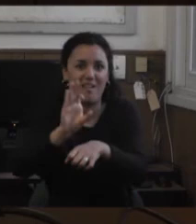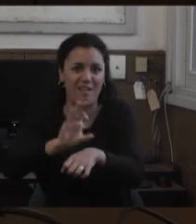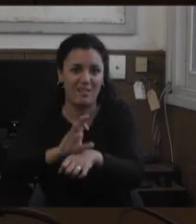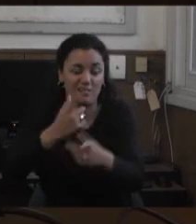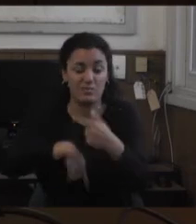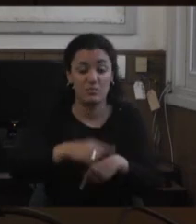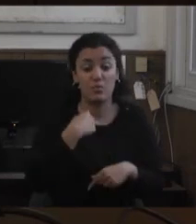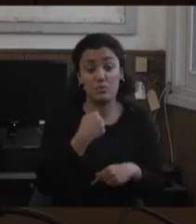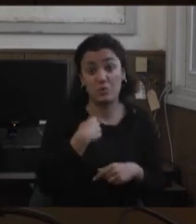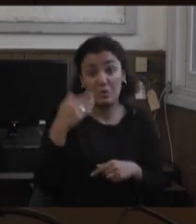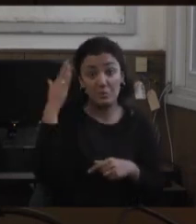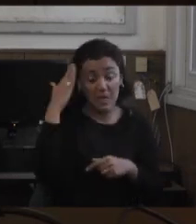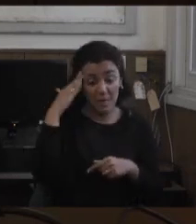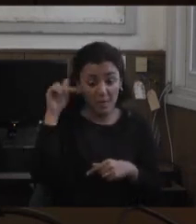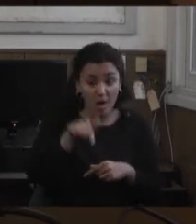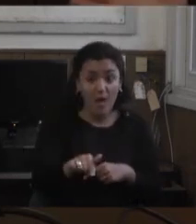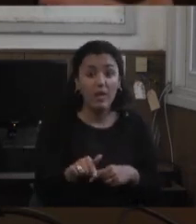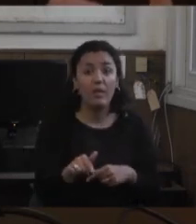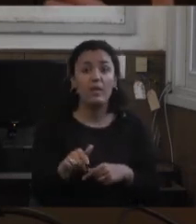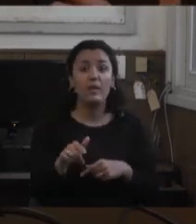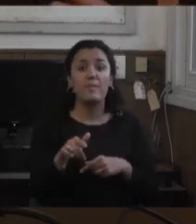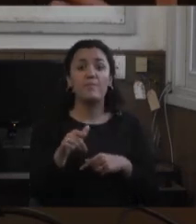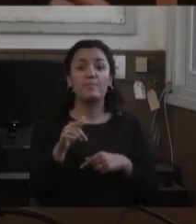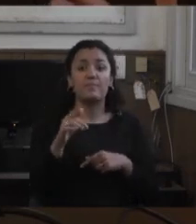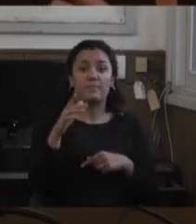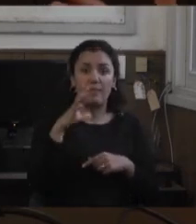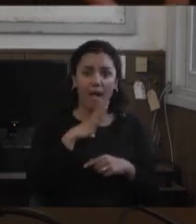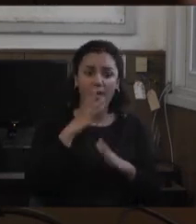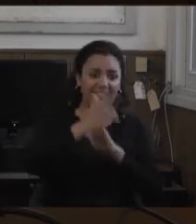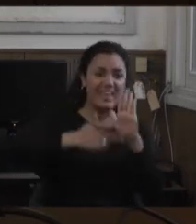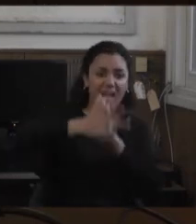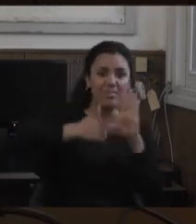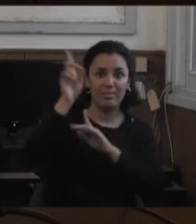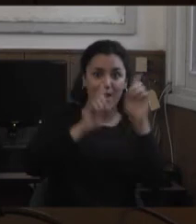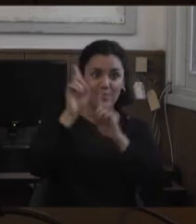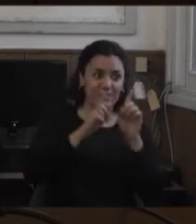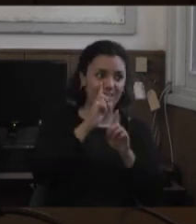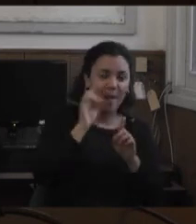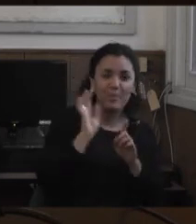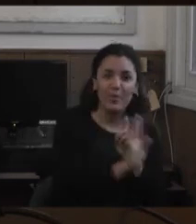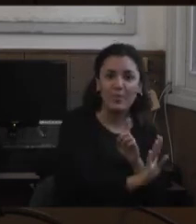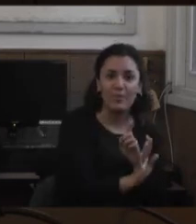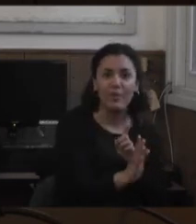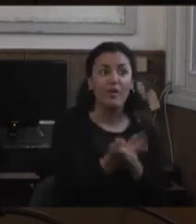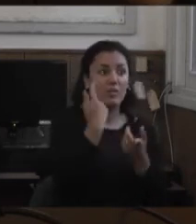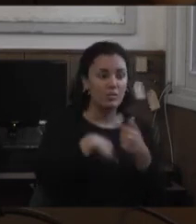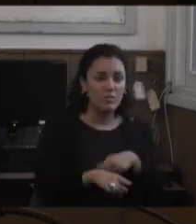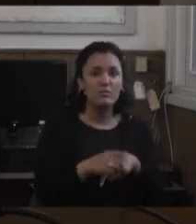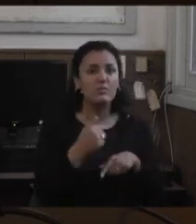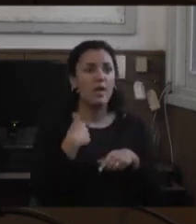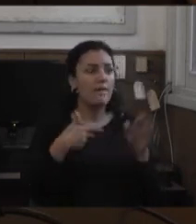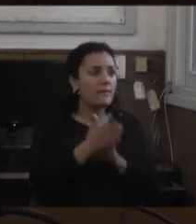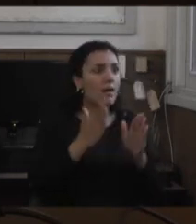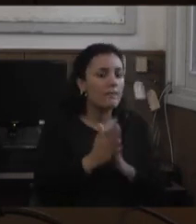que la universidad va a tener un tren salimos preguntando si el tren es accesible entonces ahí hay que intervenir los espacios ahí vamos con un